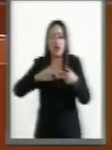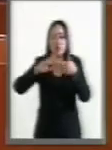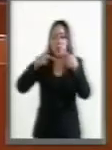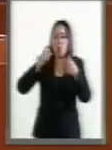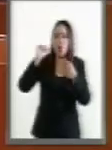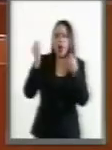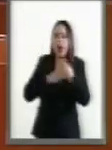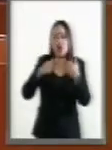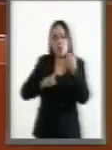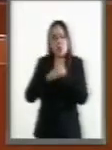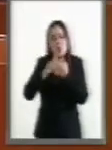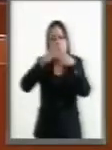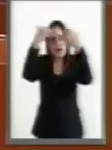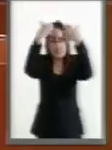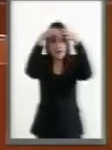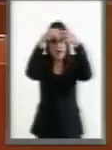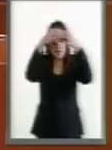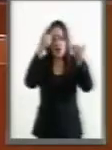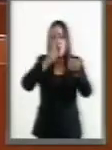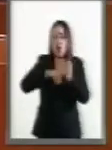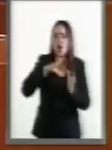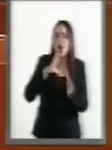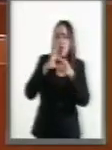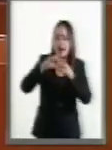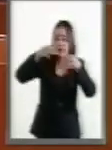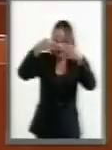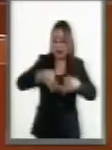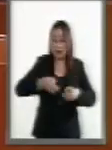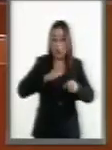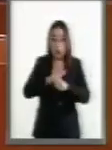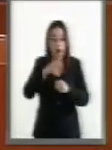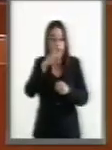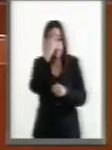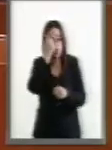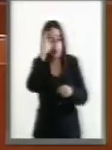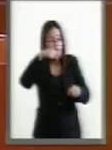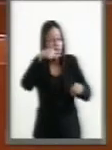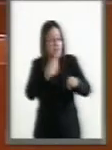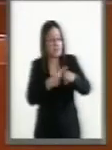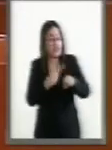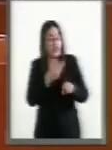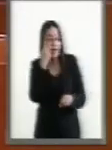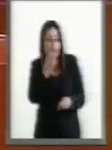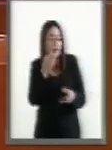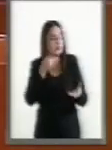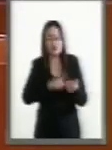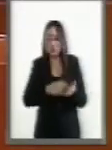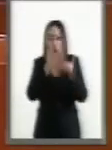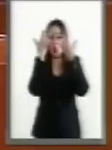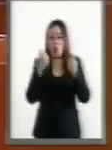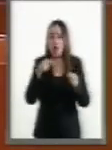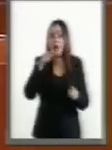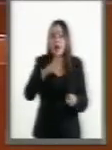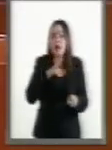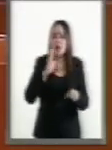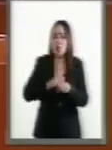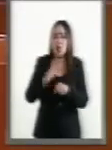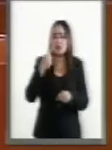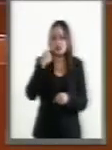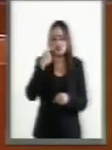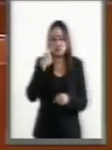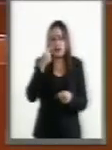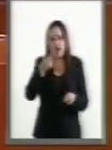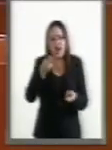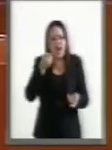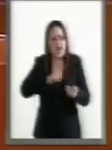cerebro. En muchos niños no se sabe con precisión la causa exacta, siendo las más frecuentes las afecciones